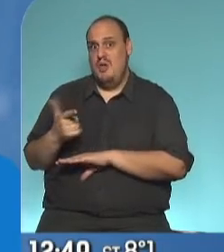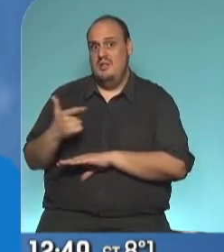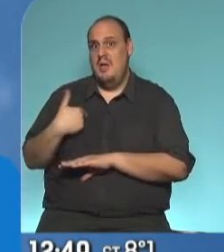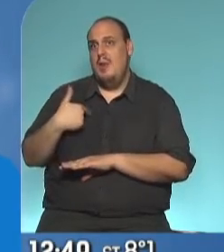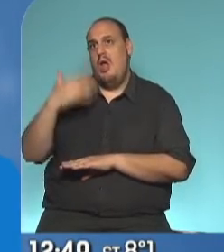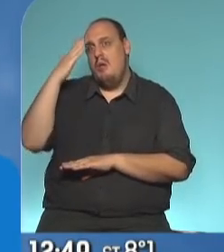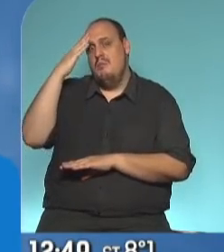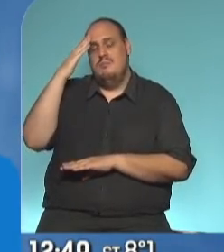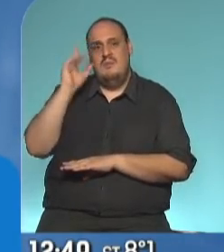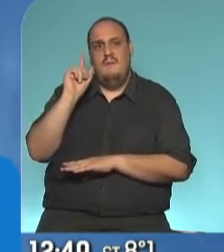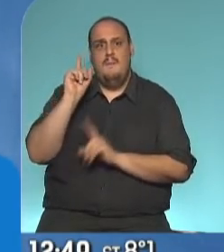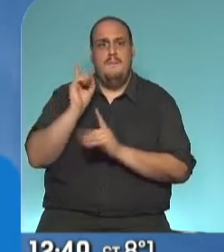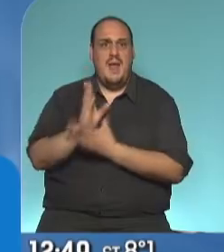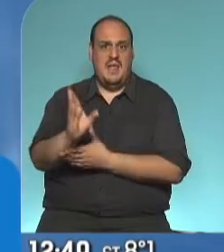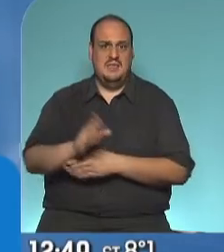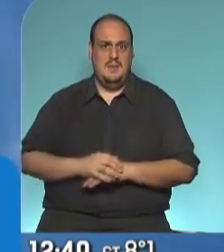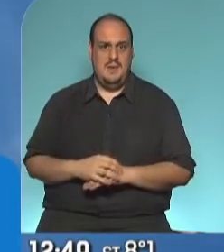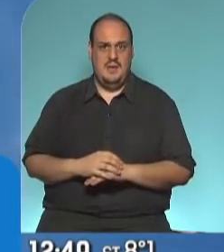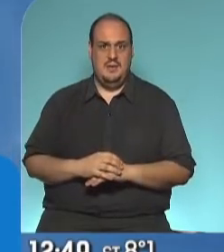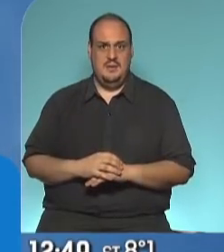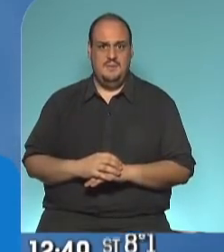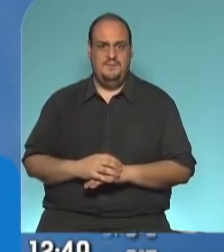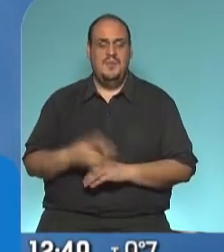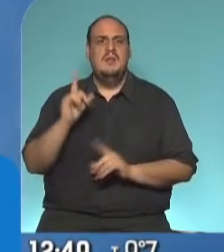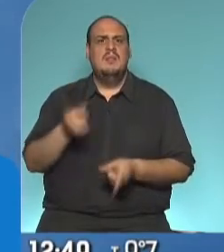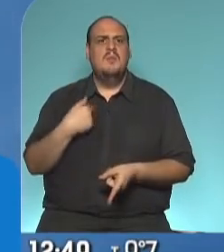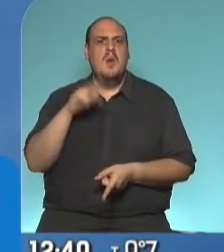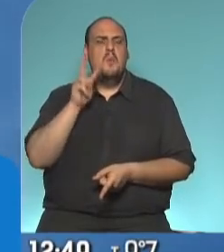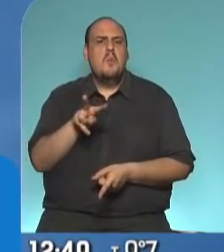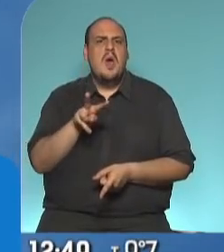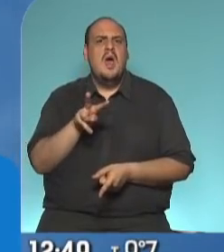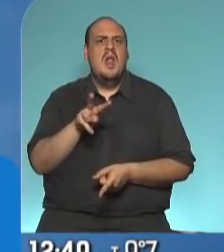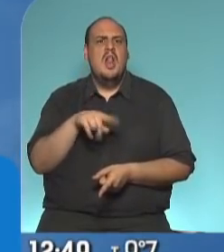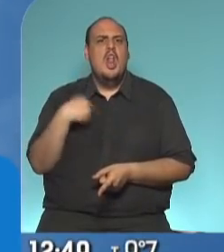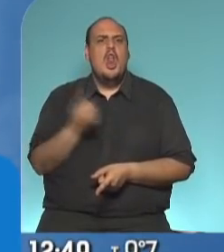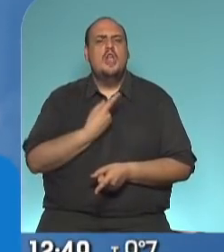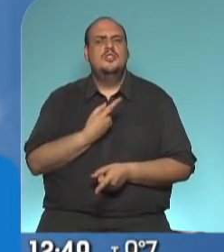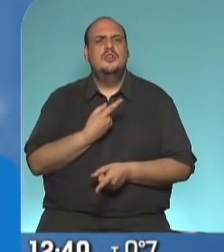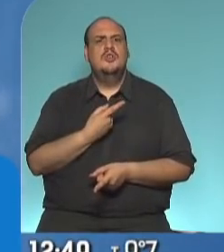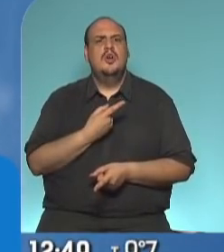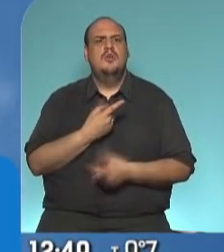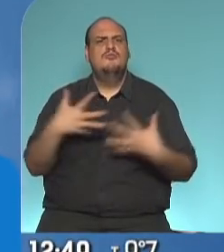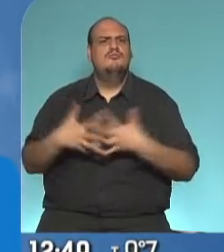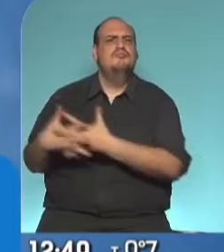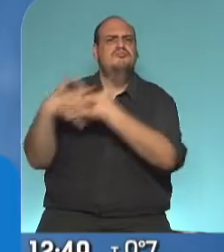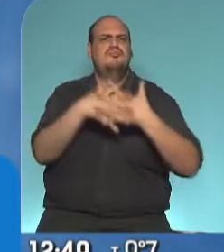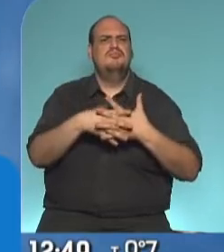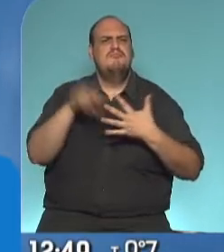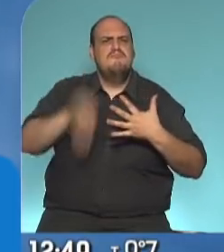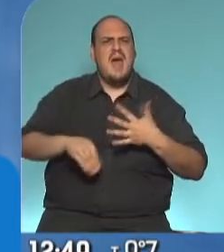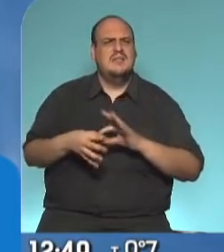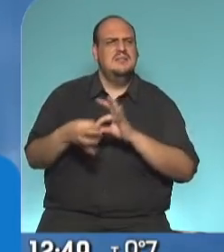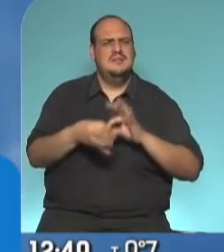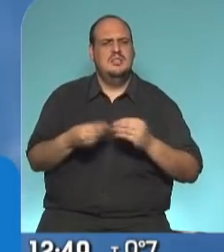Y lo que queremos es ver de qué modo nosotros integramos aún más las